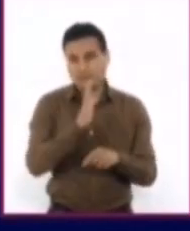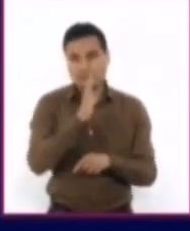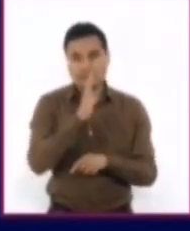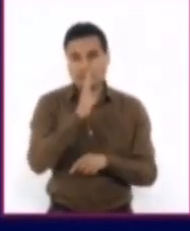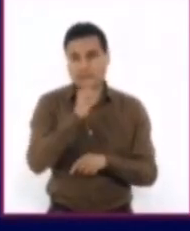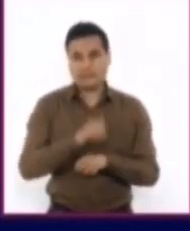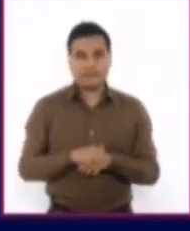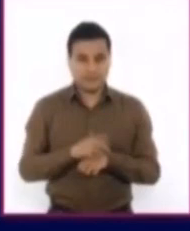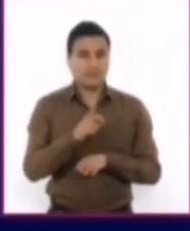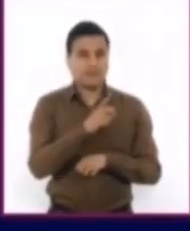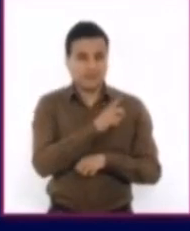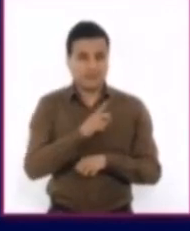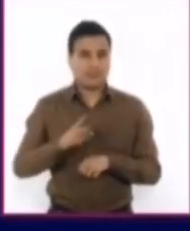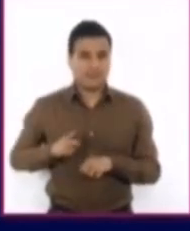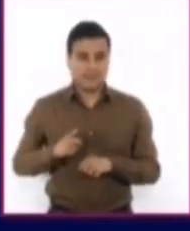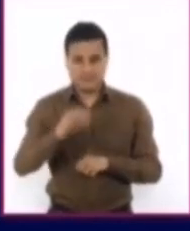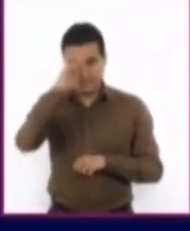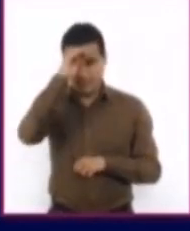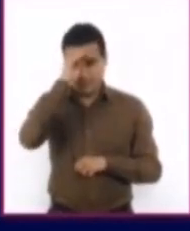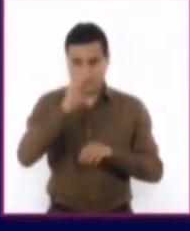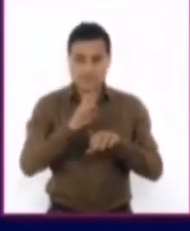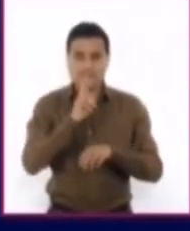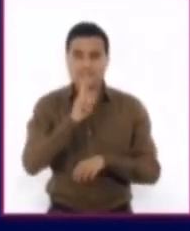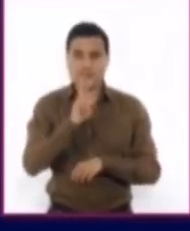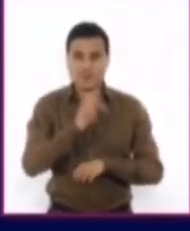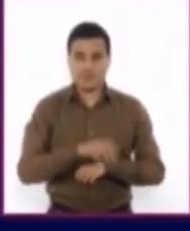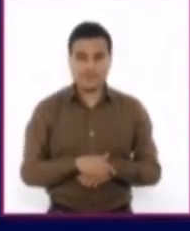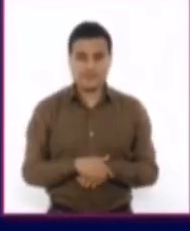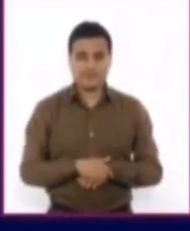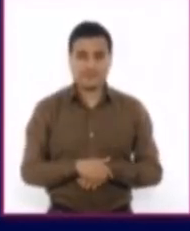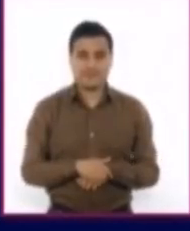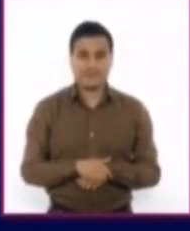más insegura su actividad. Castejón 2004